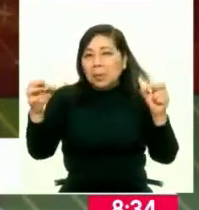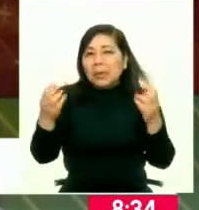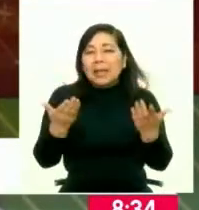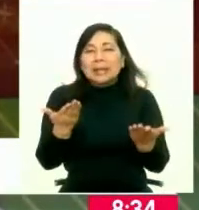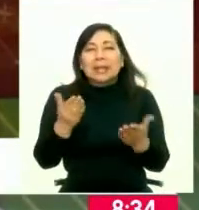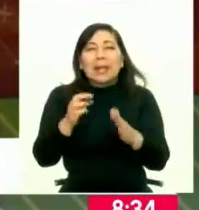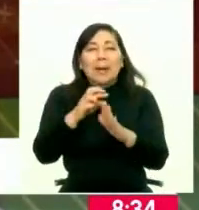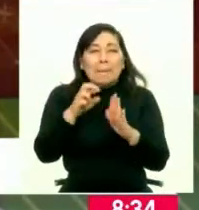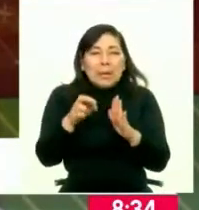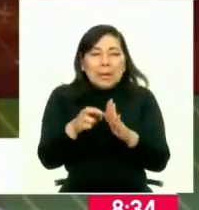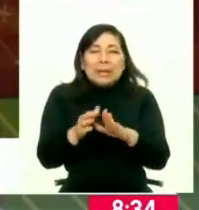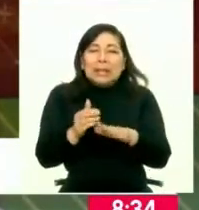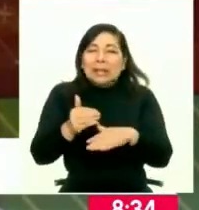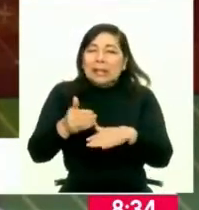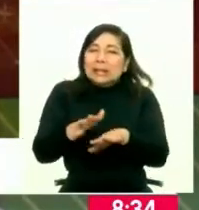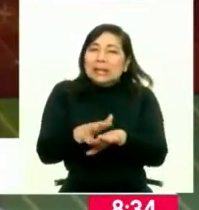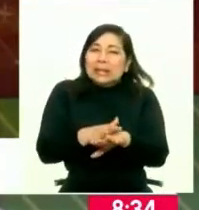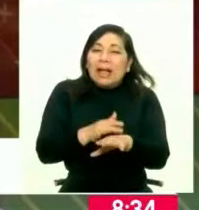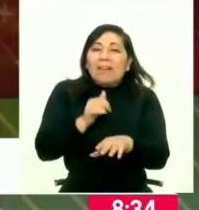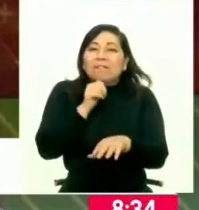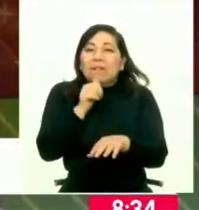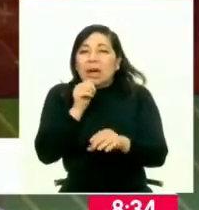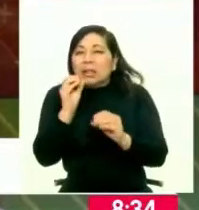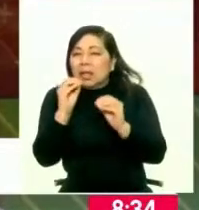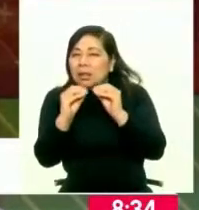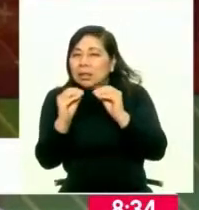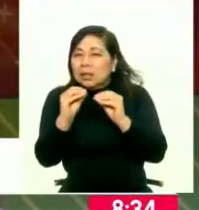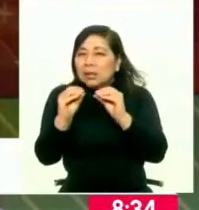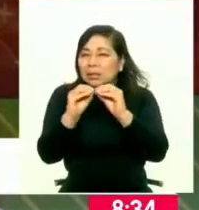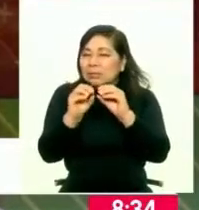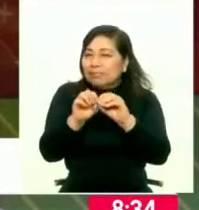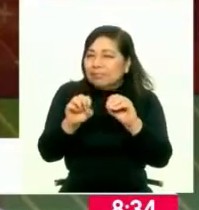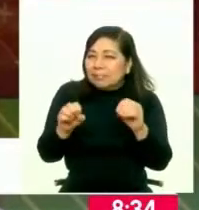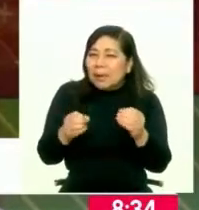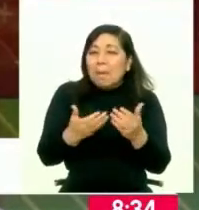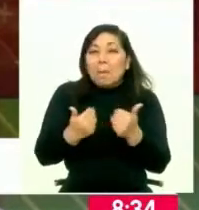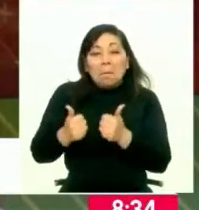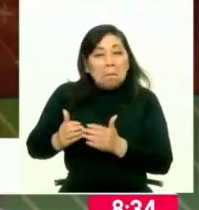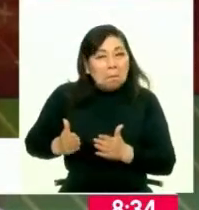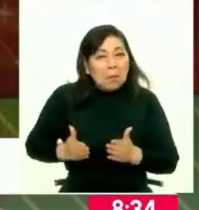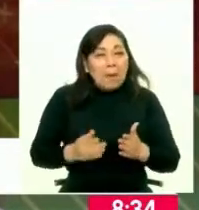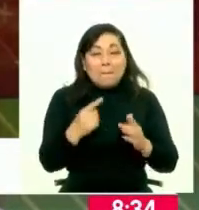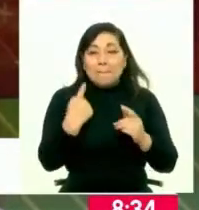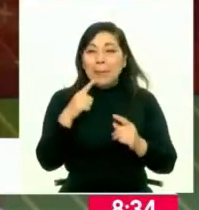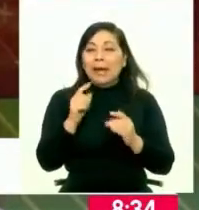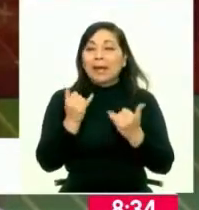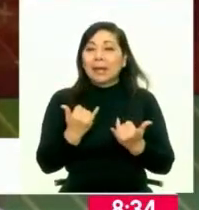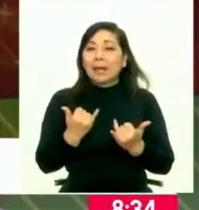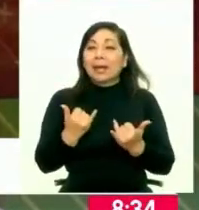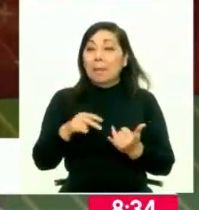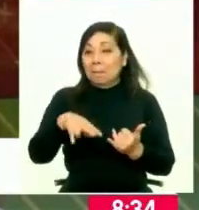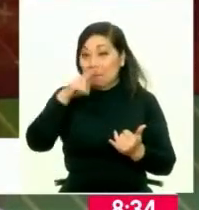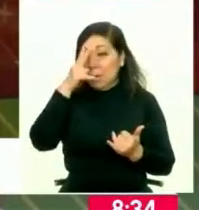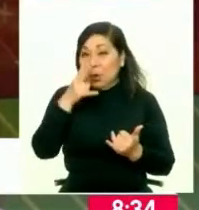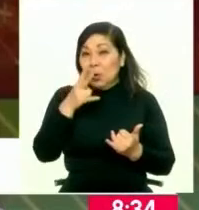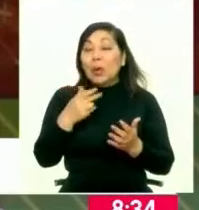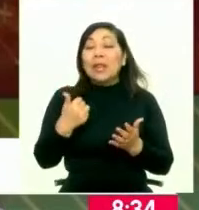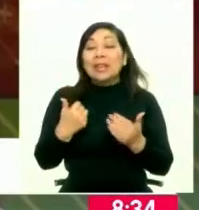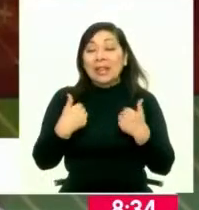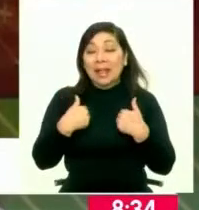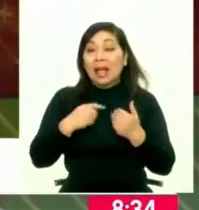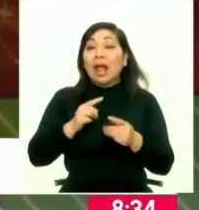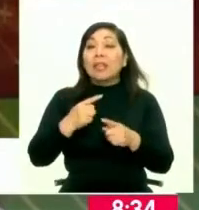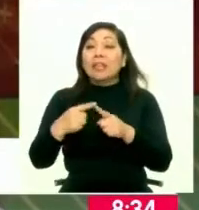hace que a veces el proyecto avance un poquito más lento. Pero sin duda creo que estamos yendo a un buen ritmo para que el Perú tenga pronto este DNI